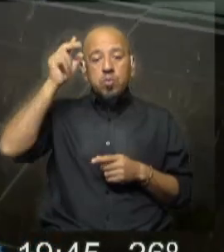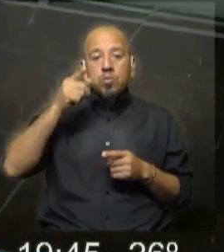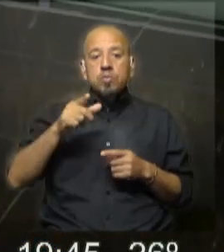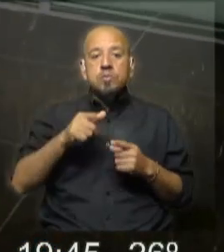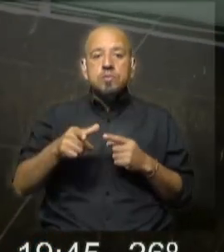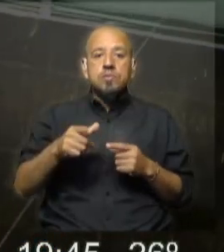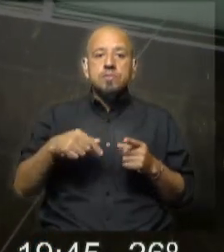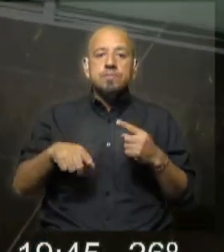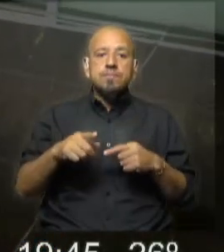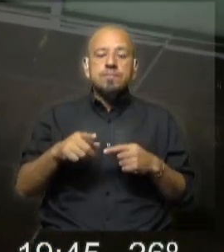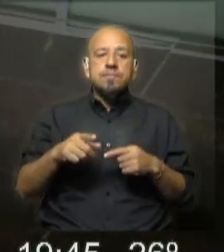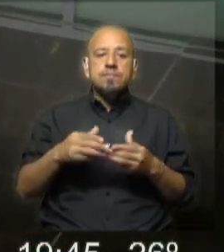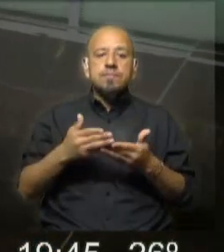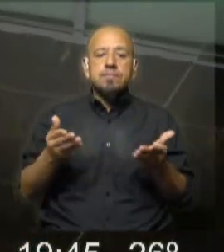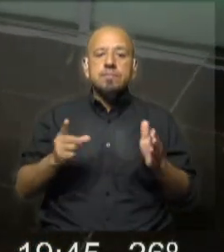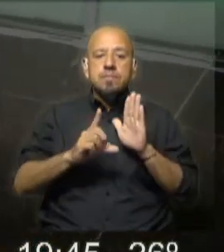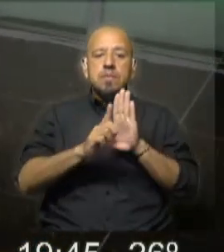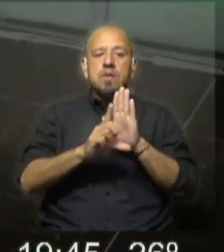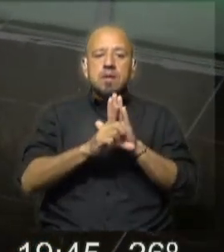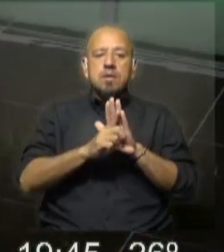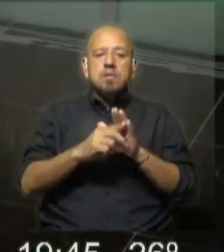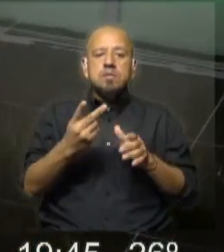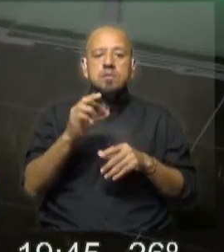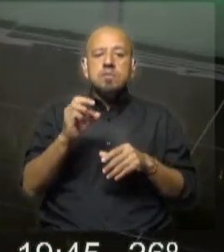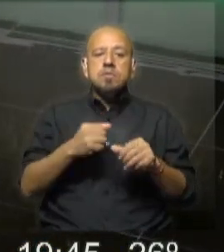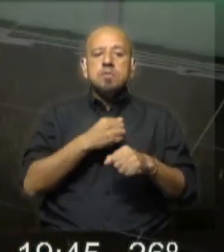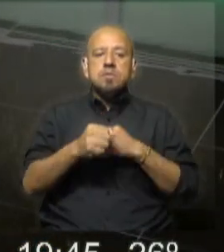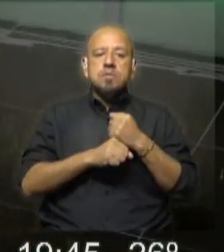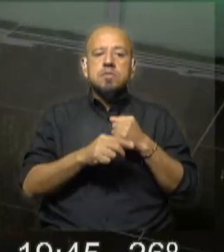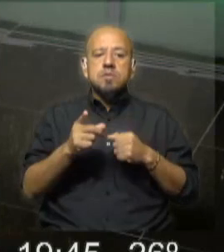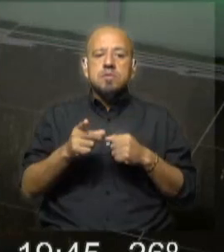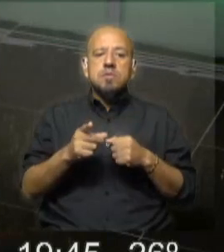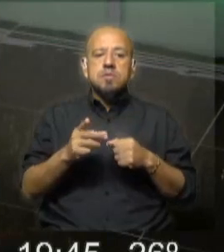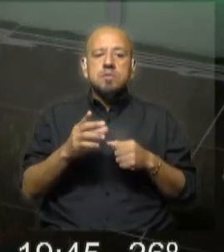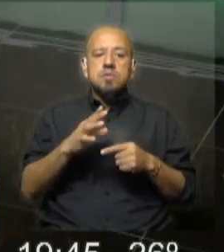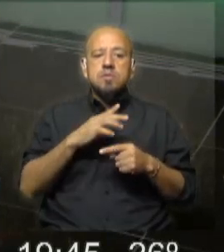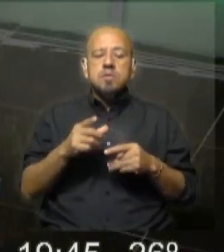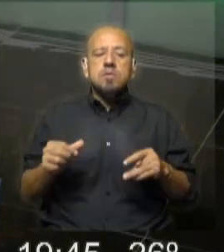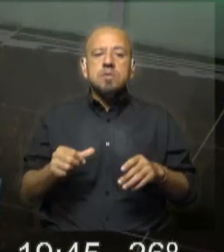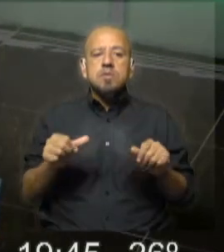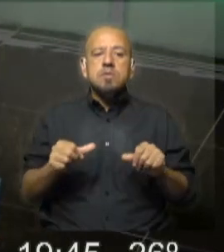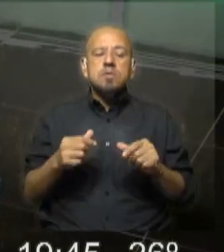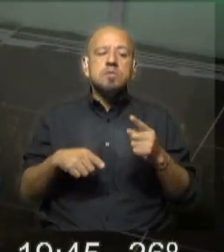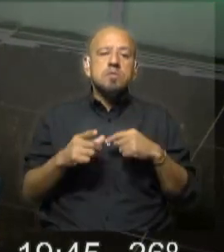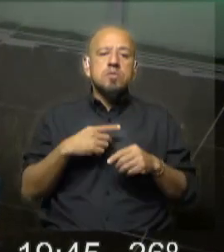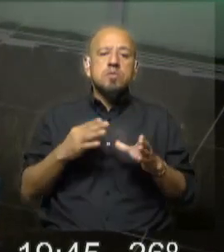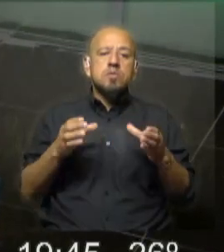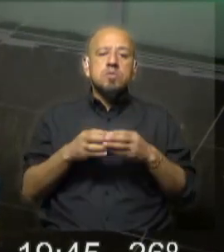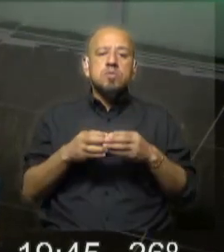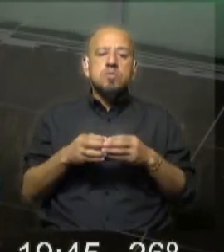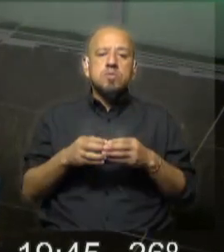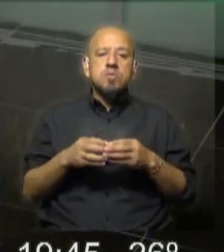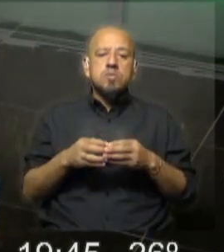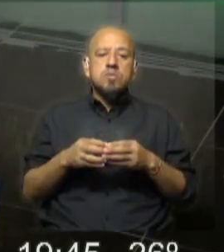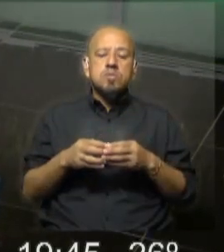vanguardista en este asunto, con una ley de hace más de 20 años. En Perú han nacido y desarrollado comunidades enteras